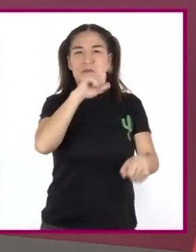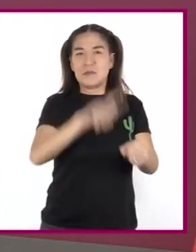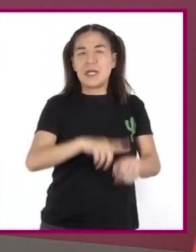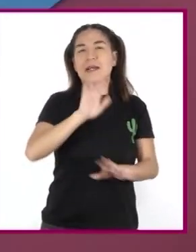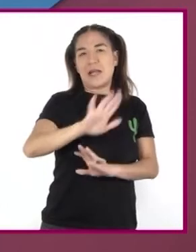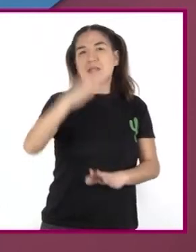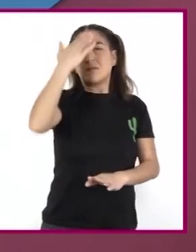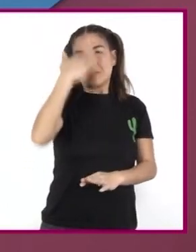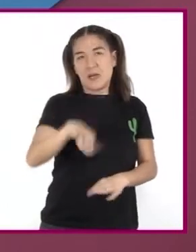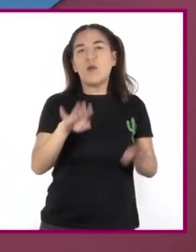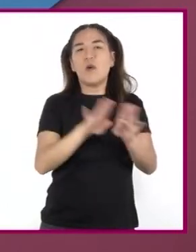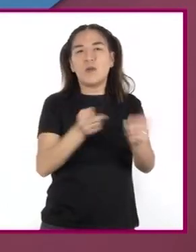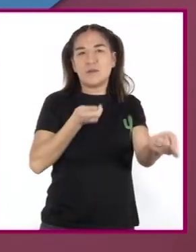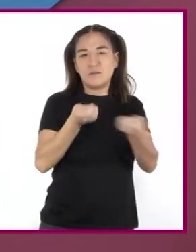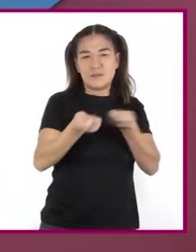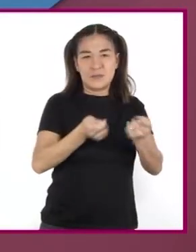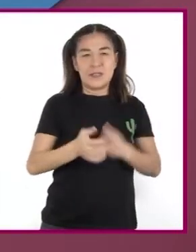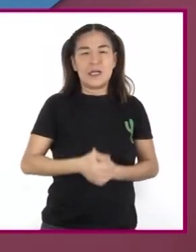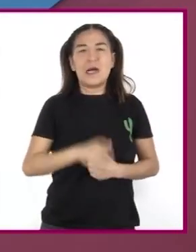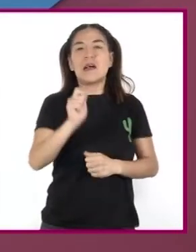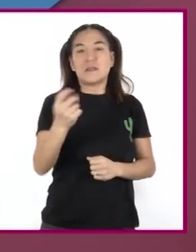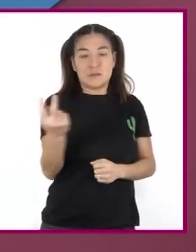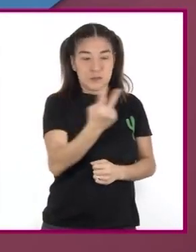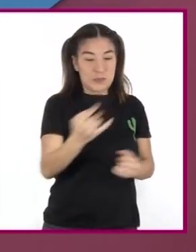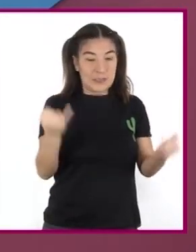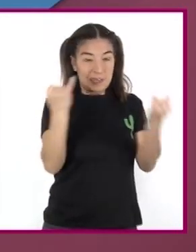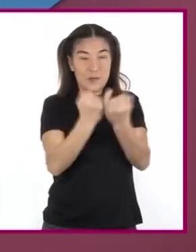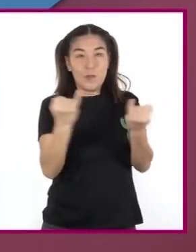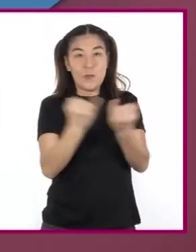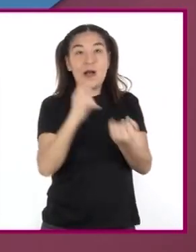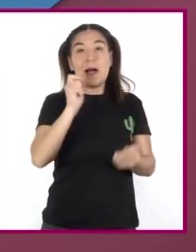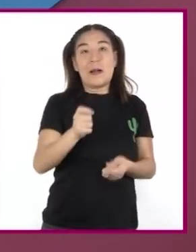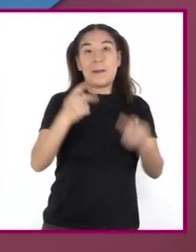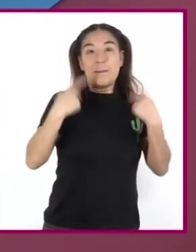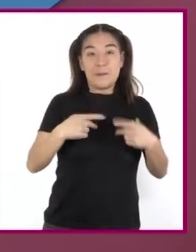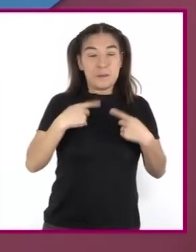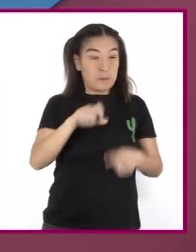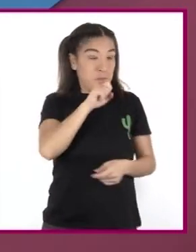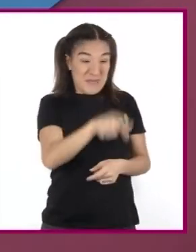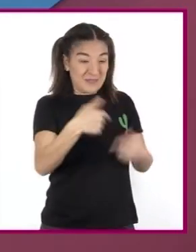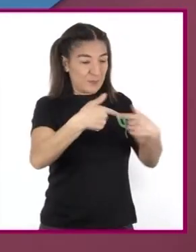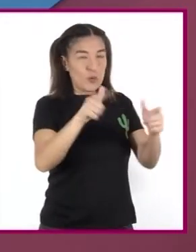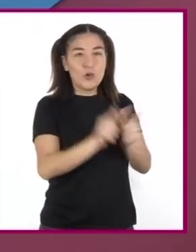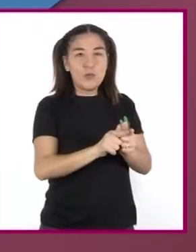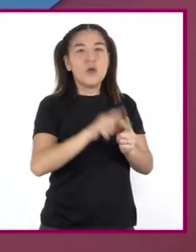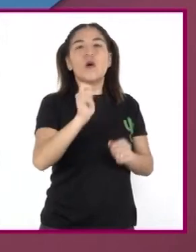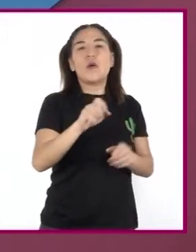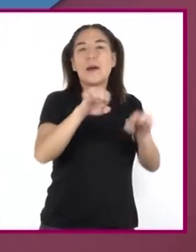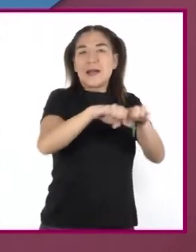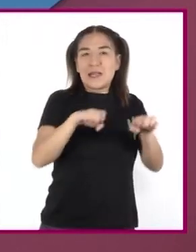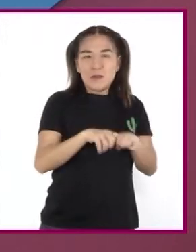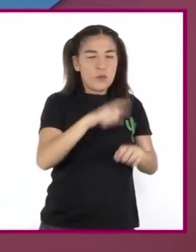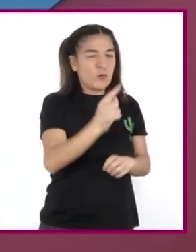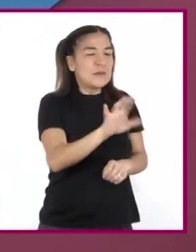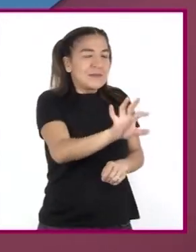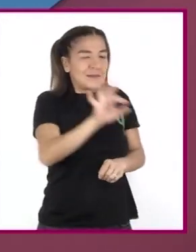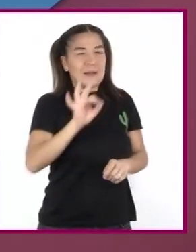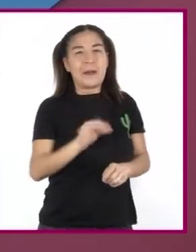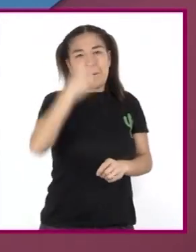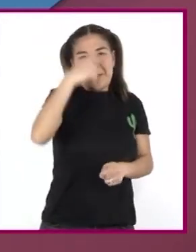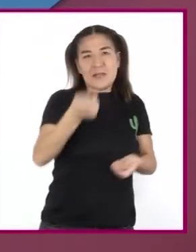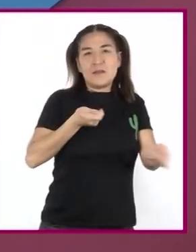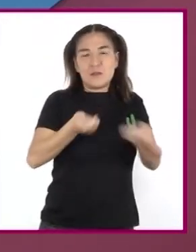Entre iguales Cuando el mediador Surge del mismo grupo O equipo Y por